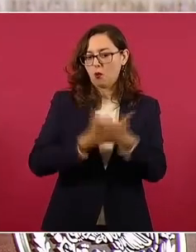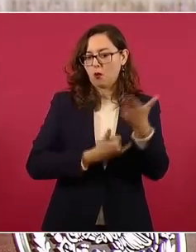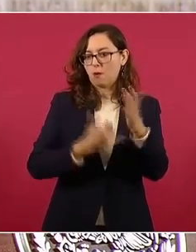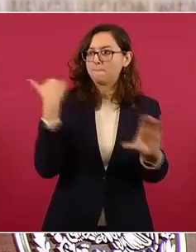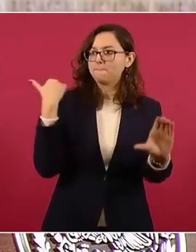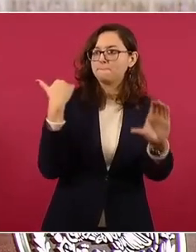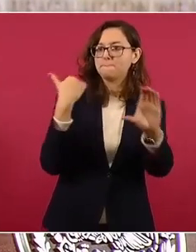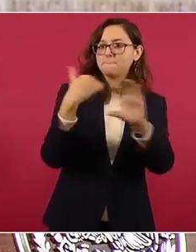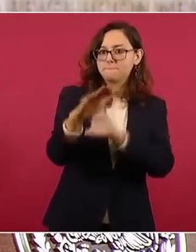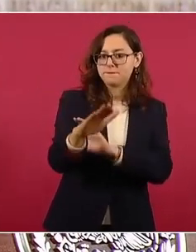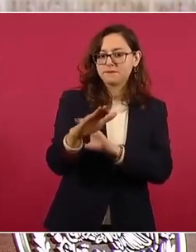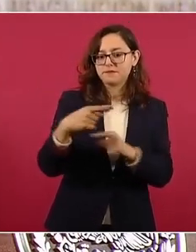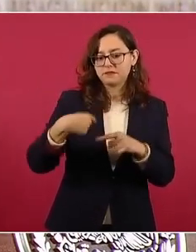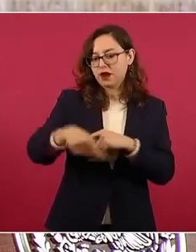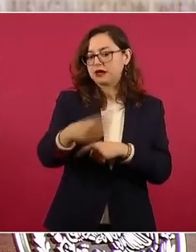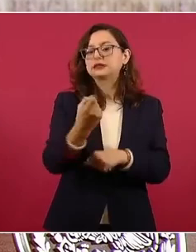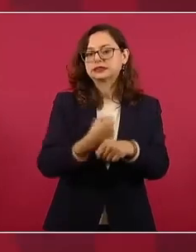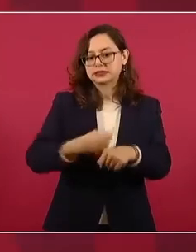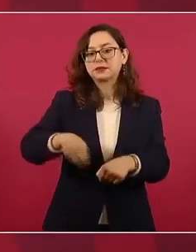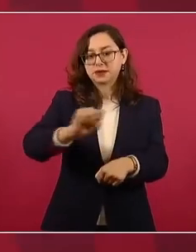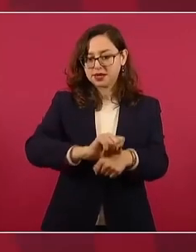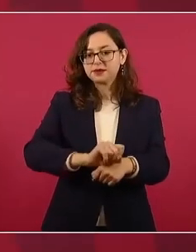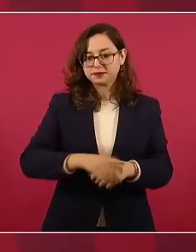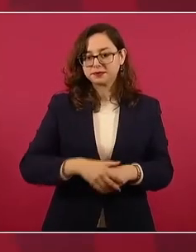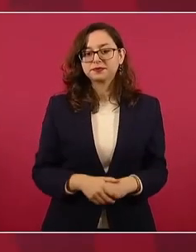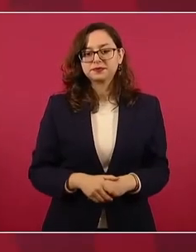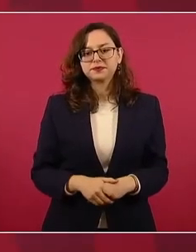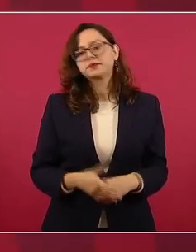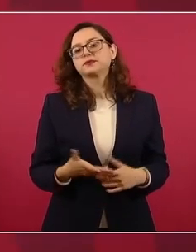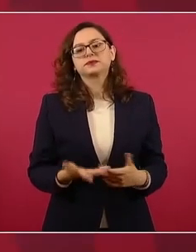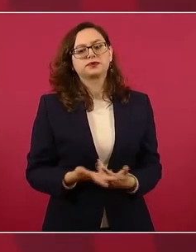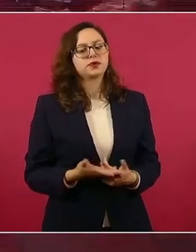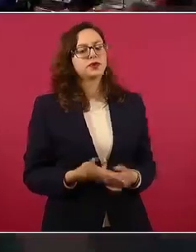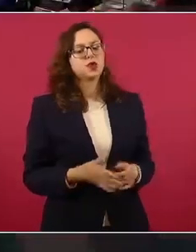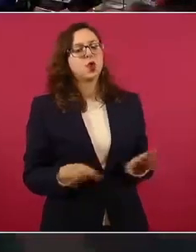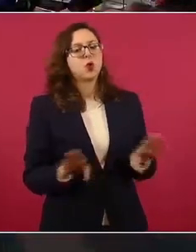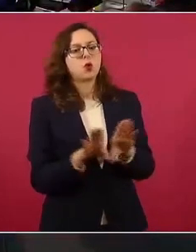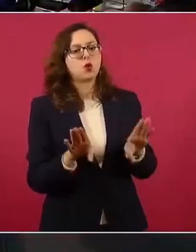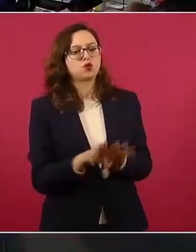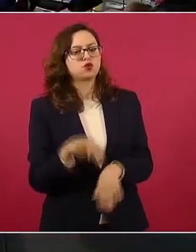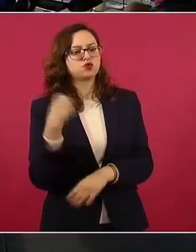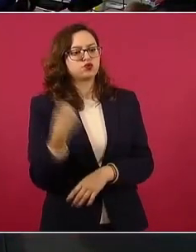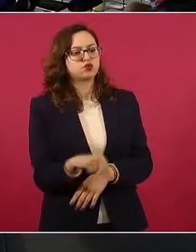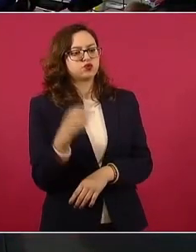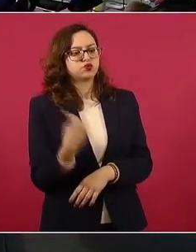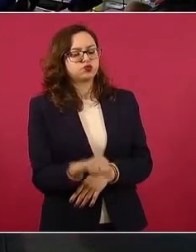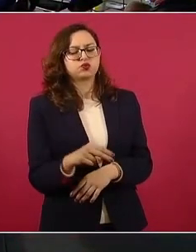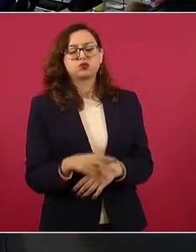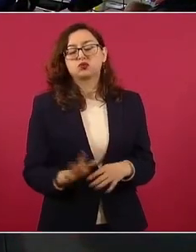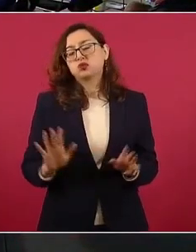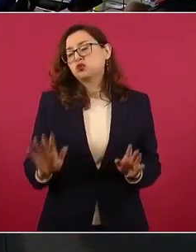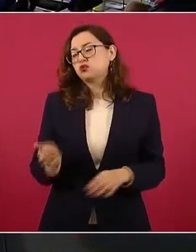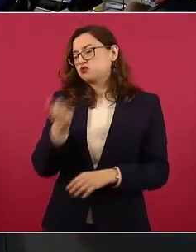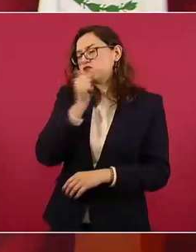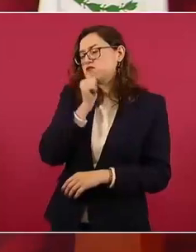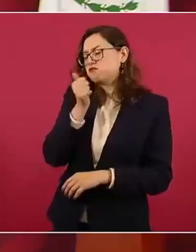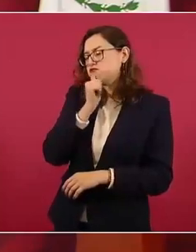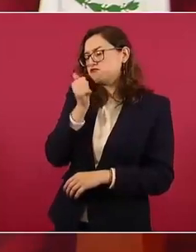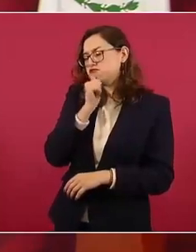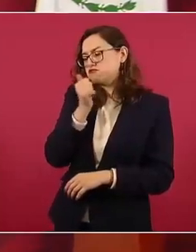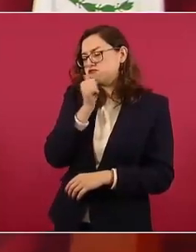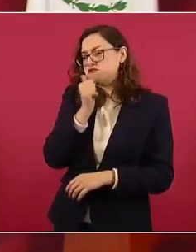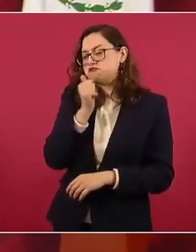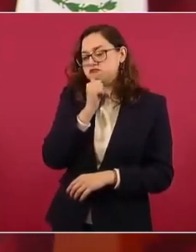en esta semana, como tú lo planteas. ¿Y cómo se va a llamar la empresa? Están en eso, porque ya